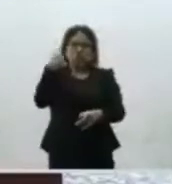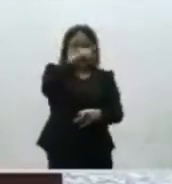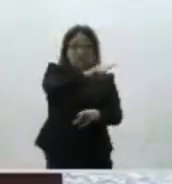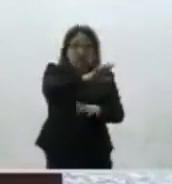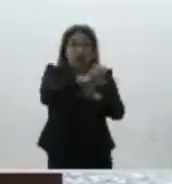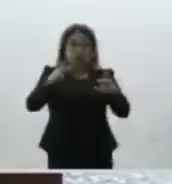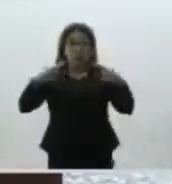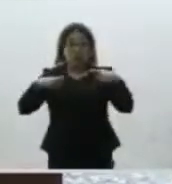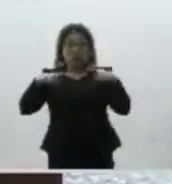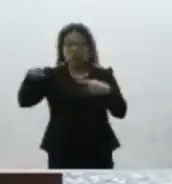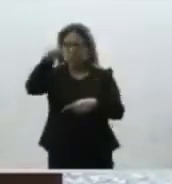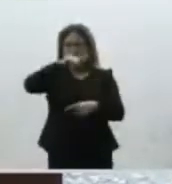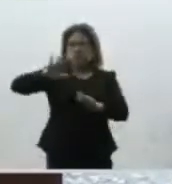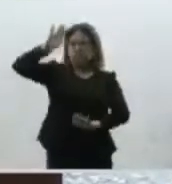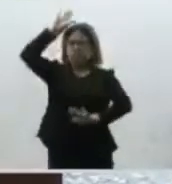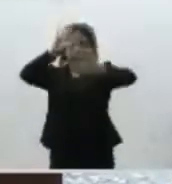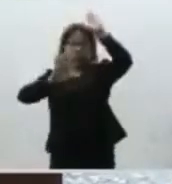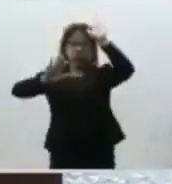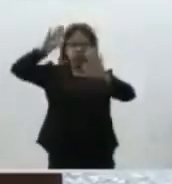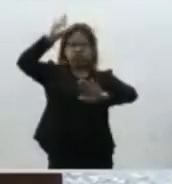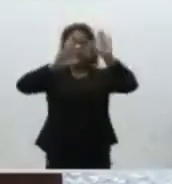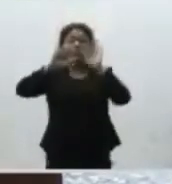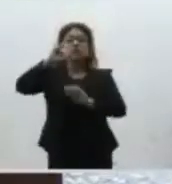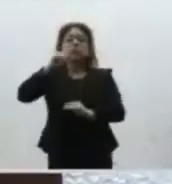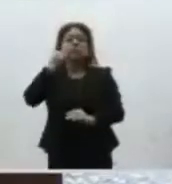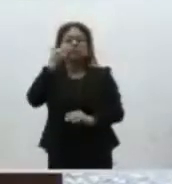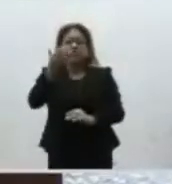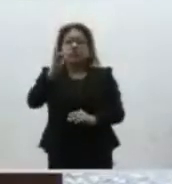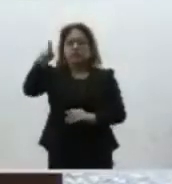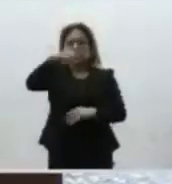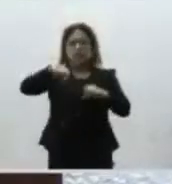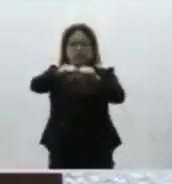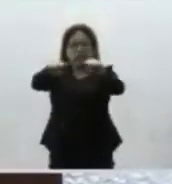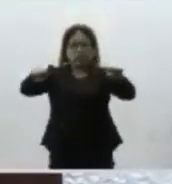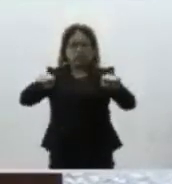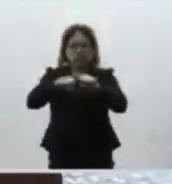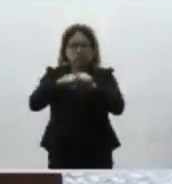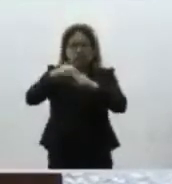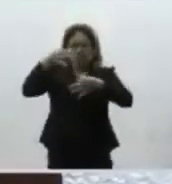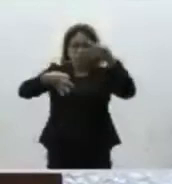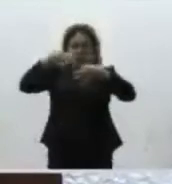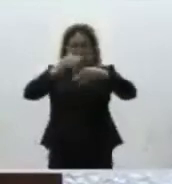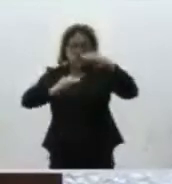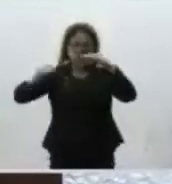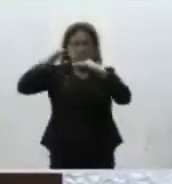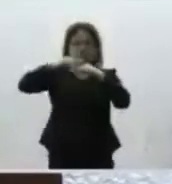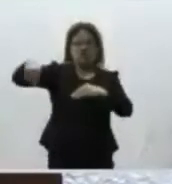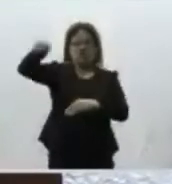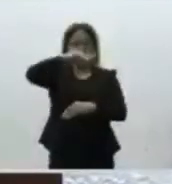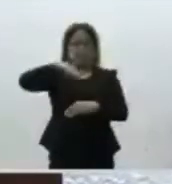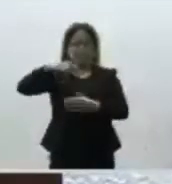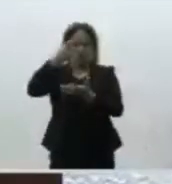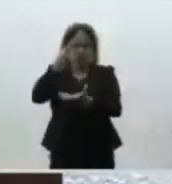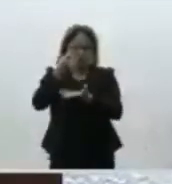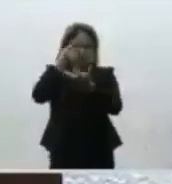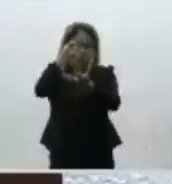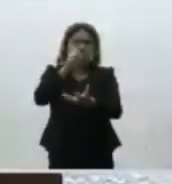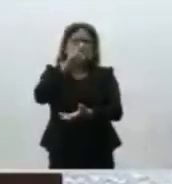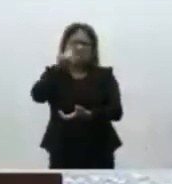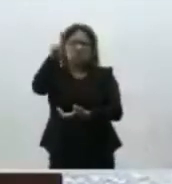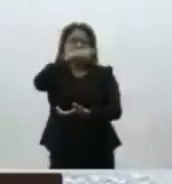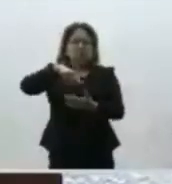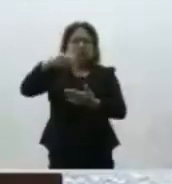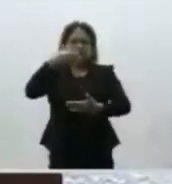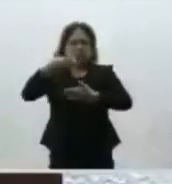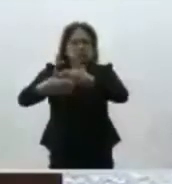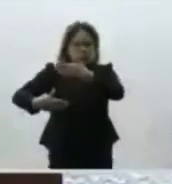y muchas de las voces que se alzaron fue en el sentido de que la sala superior permitía un financiamiento paralelo. Creo que la